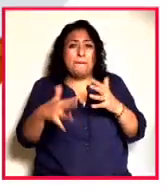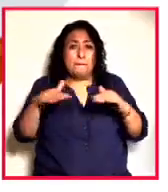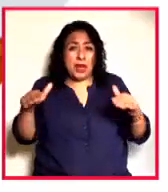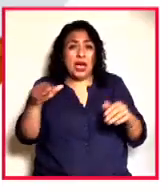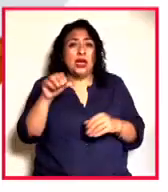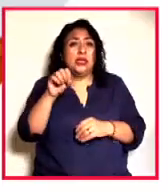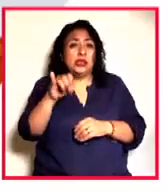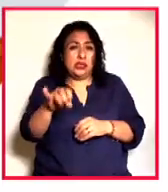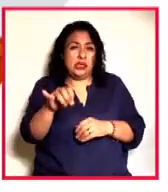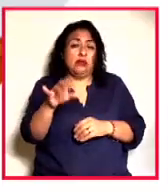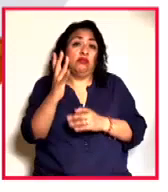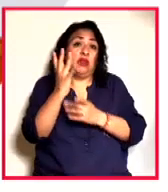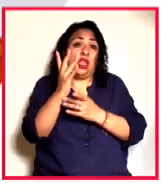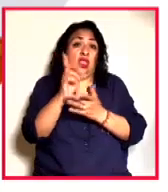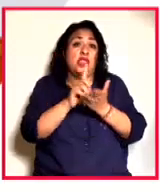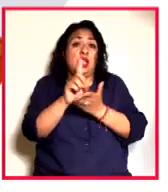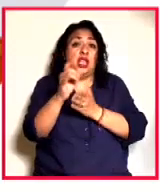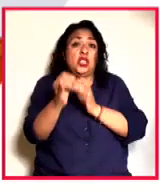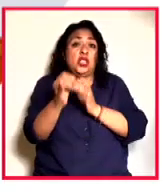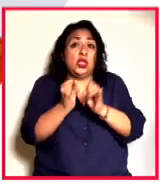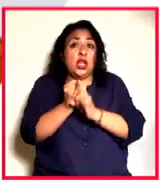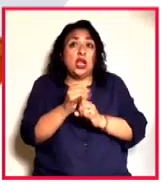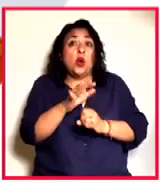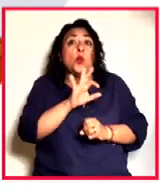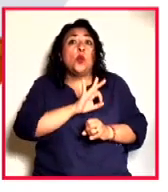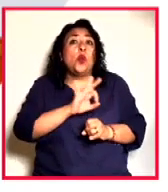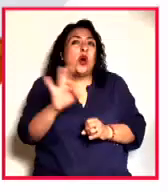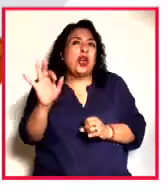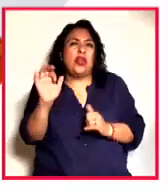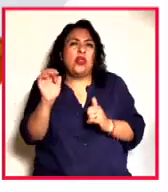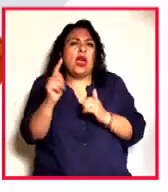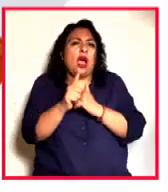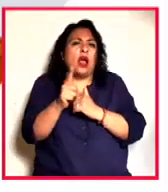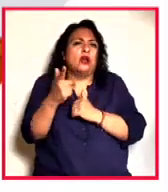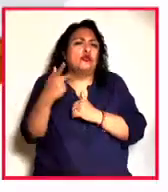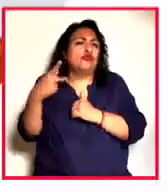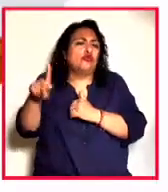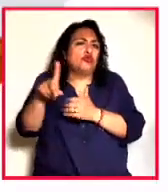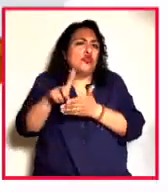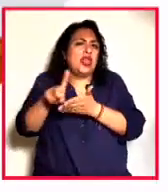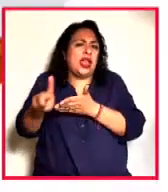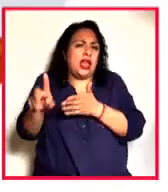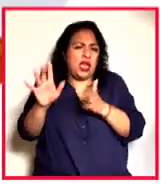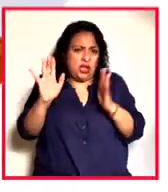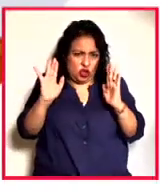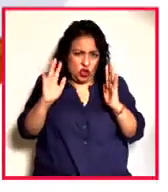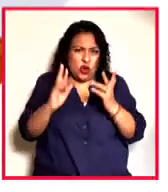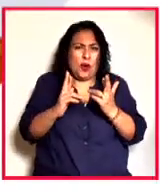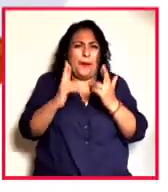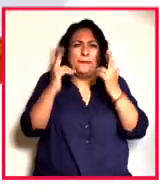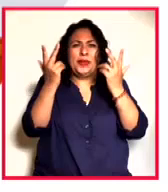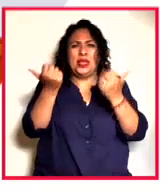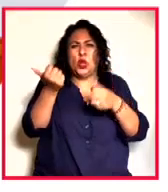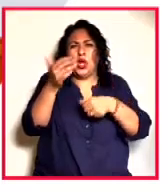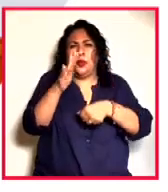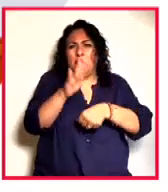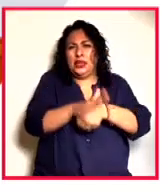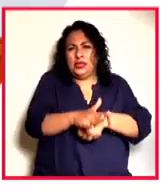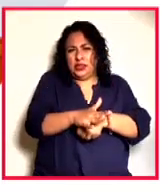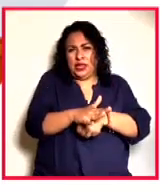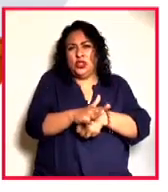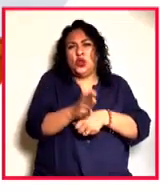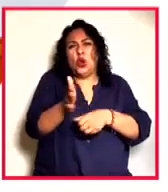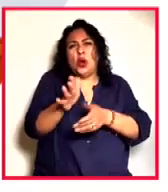acuerdo al derecho internacional puede generar algún tipo de derecho soberano rompiendo con esta administración o esta